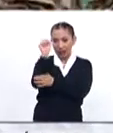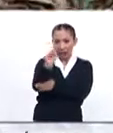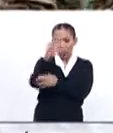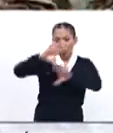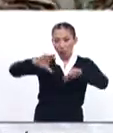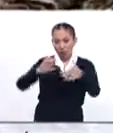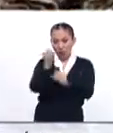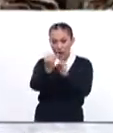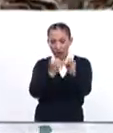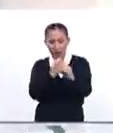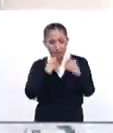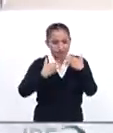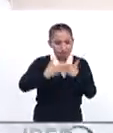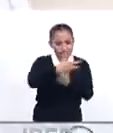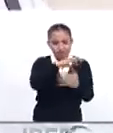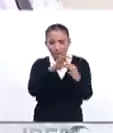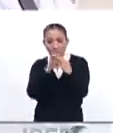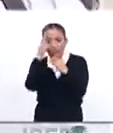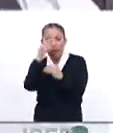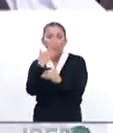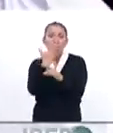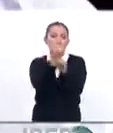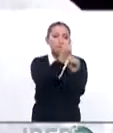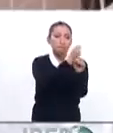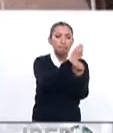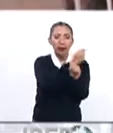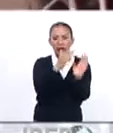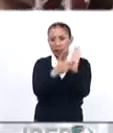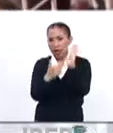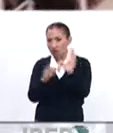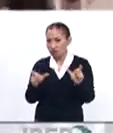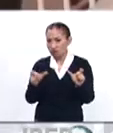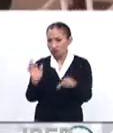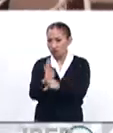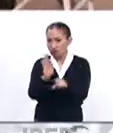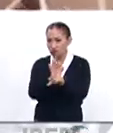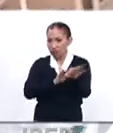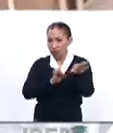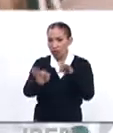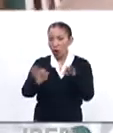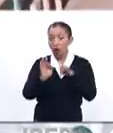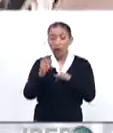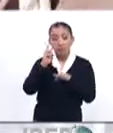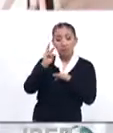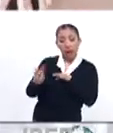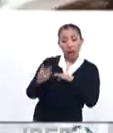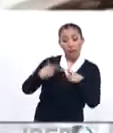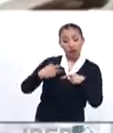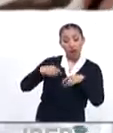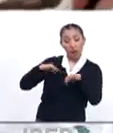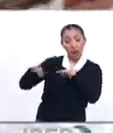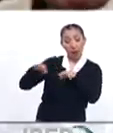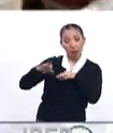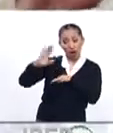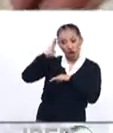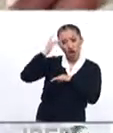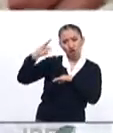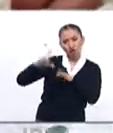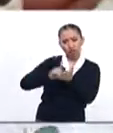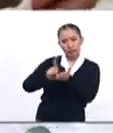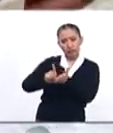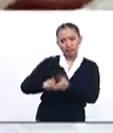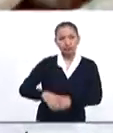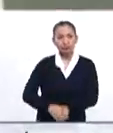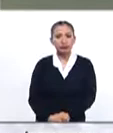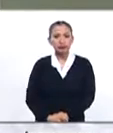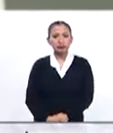y la comunidad internacional se han unido para mejorar los estándares de seguridad en el trabajo y asegurarse de que los trabajadores conocen sus derechos.